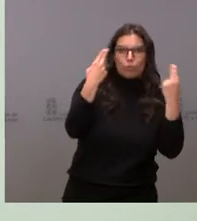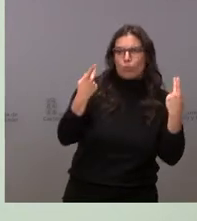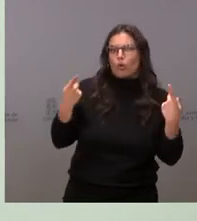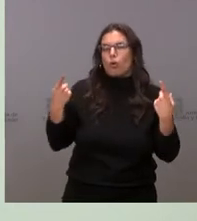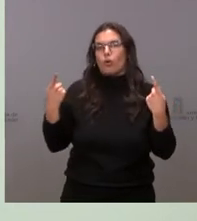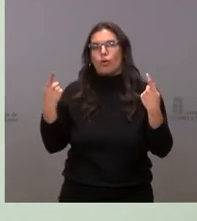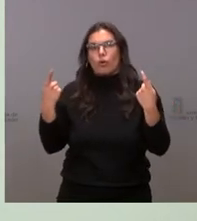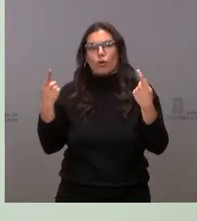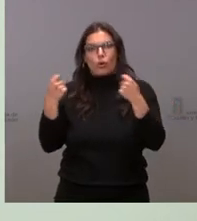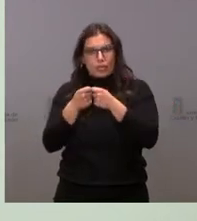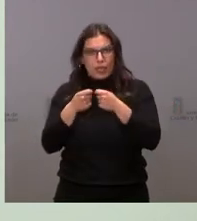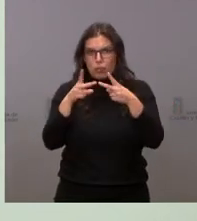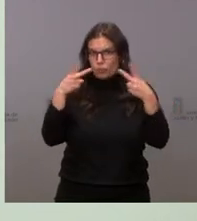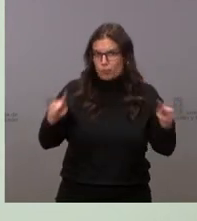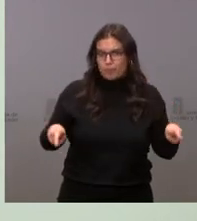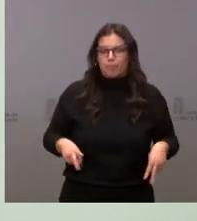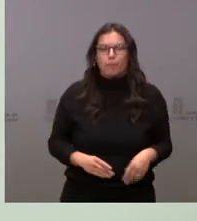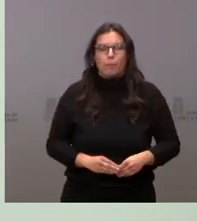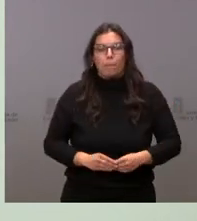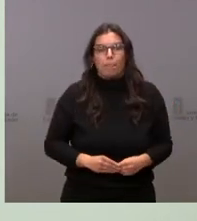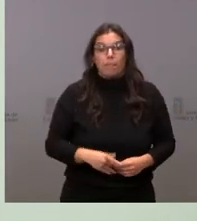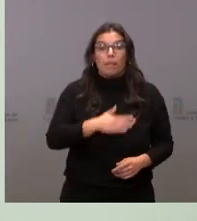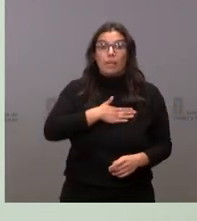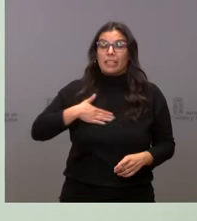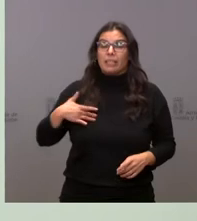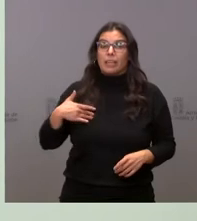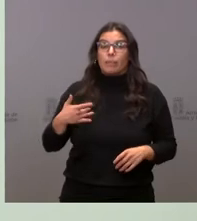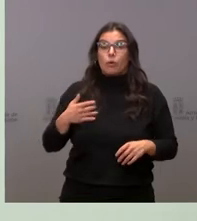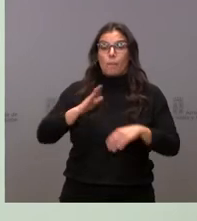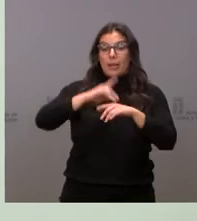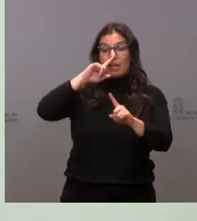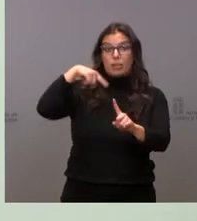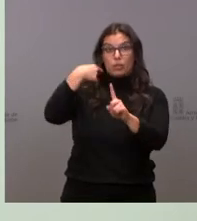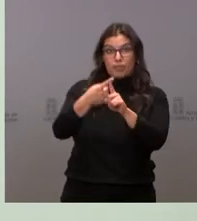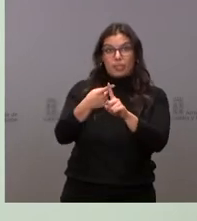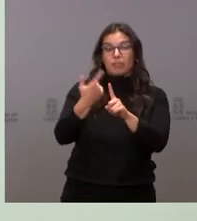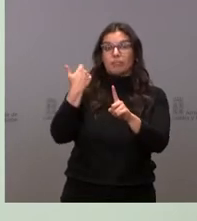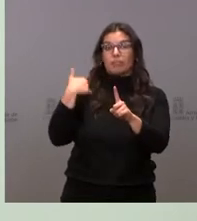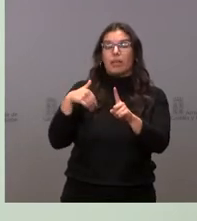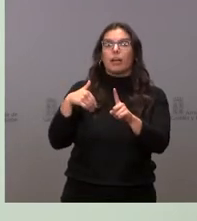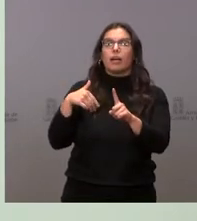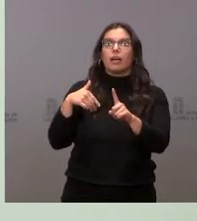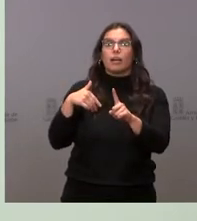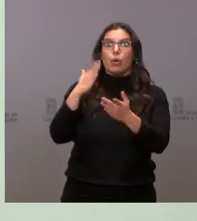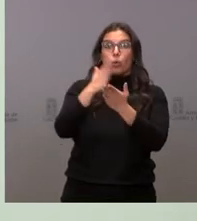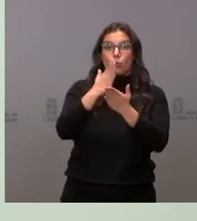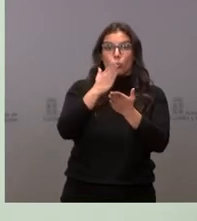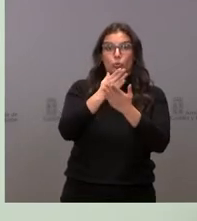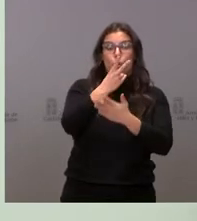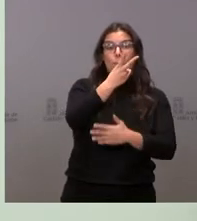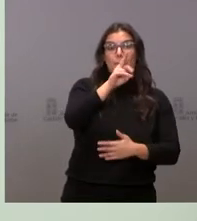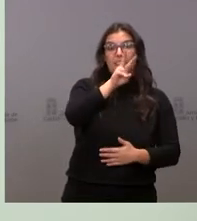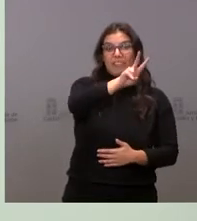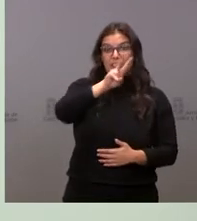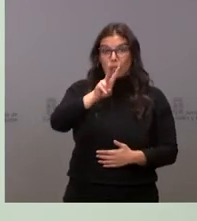centros concertados. Queremos implantar ya para el año que viene, para el curso 22